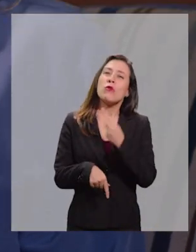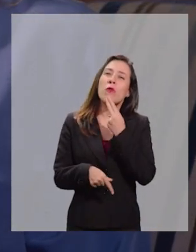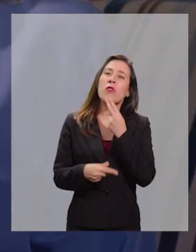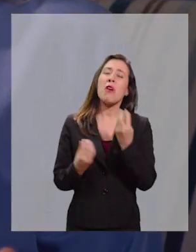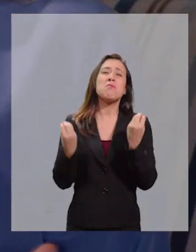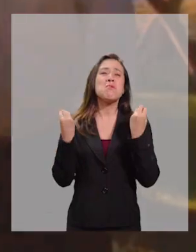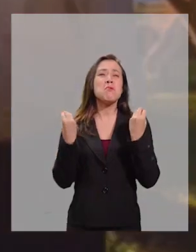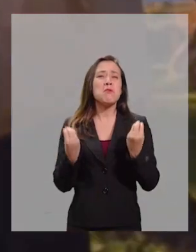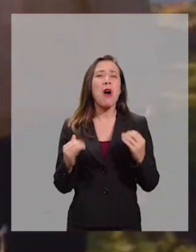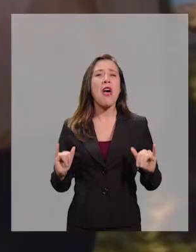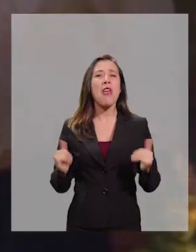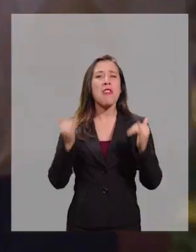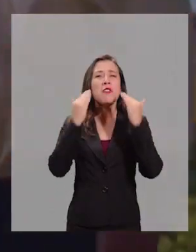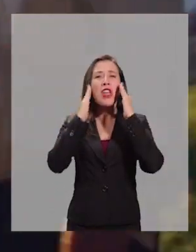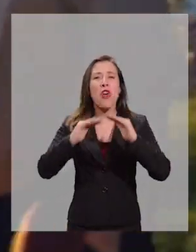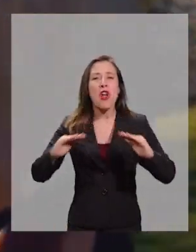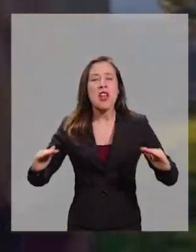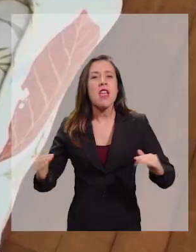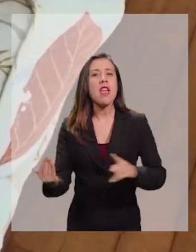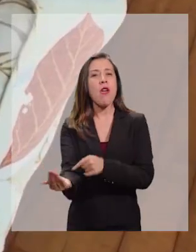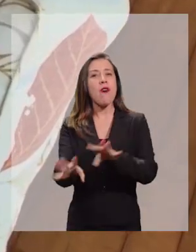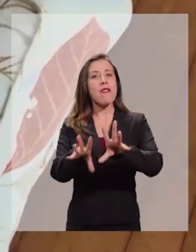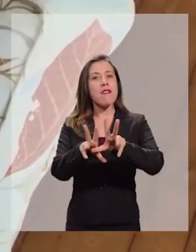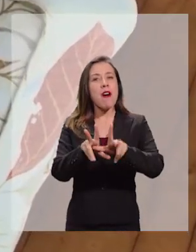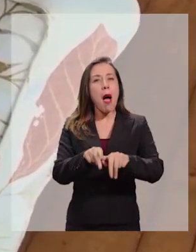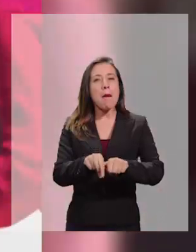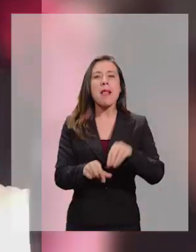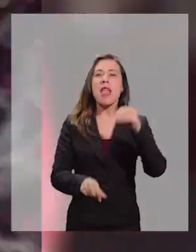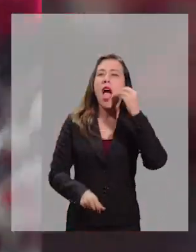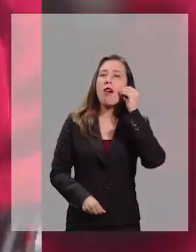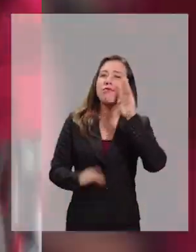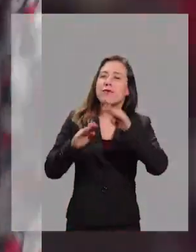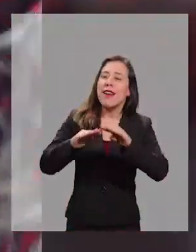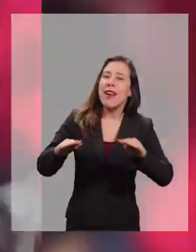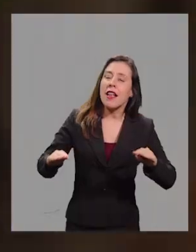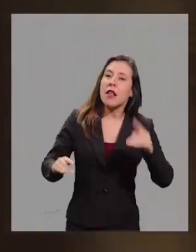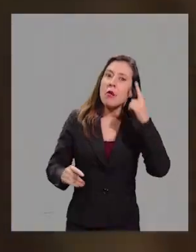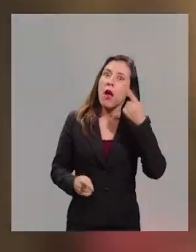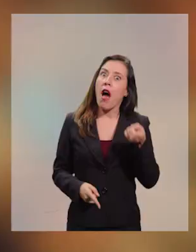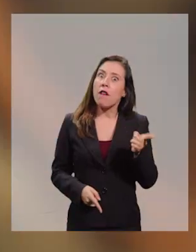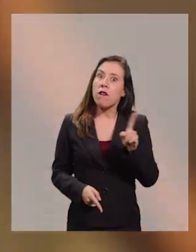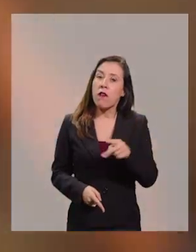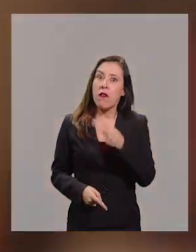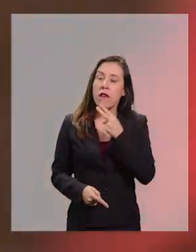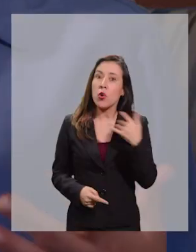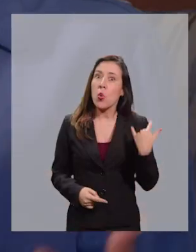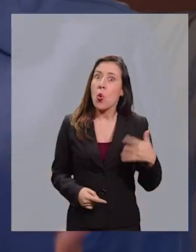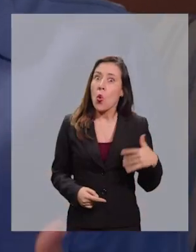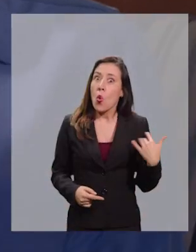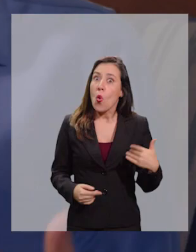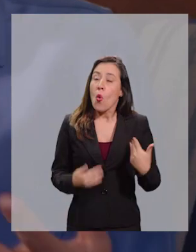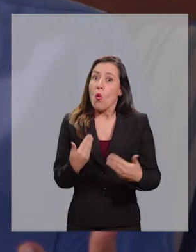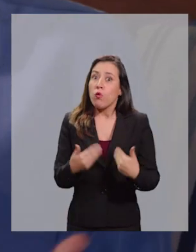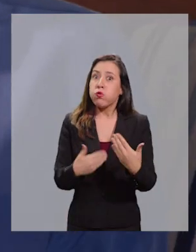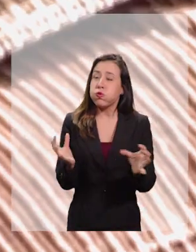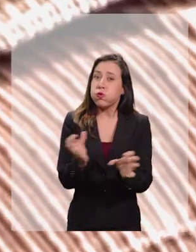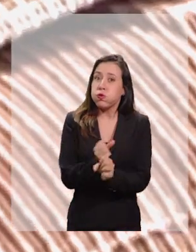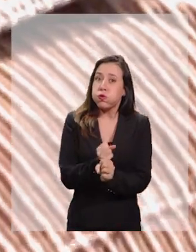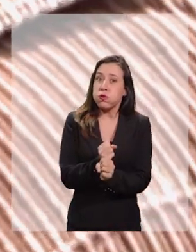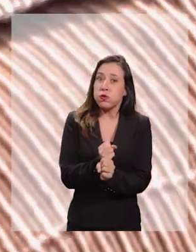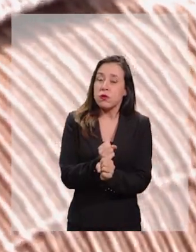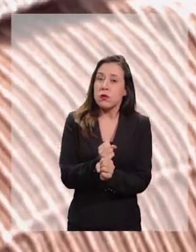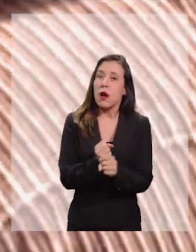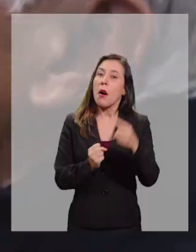etapa de tanta plenitud gozando a los niños, la familia, los nietos. Y para volver a esa intensidad y a ese ritmo.